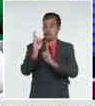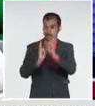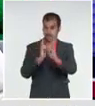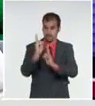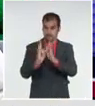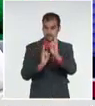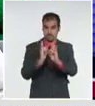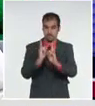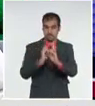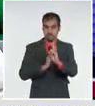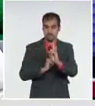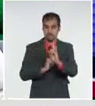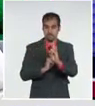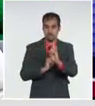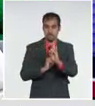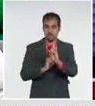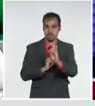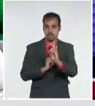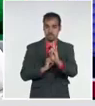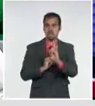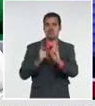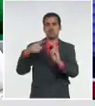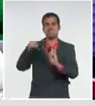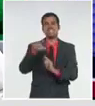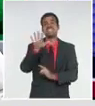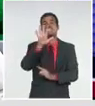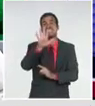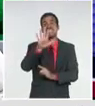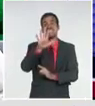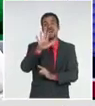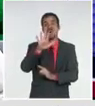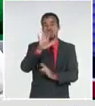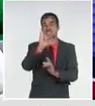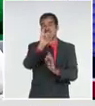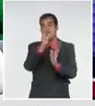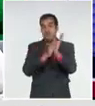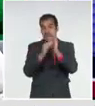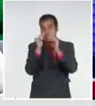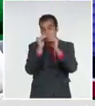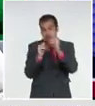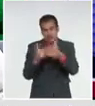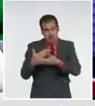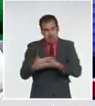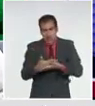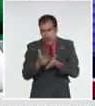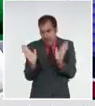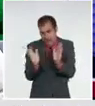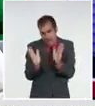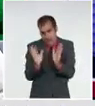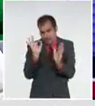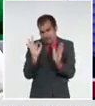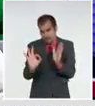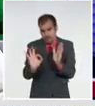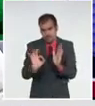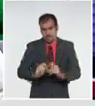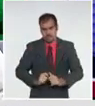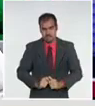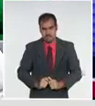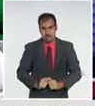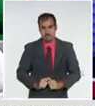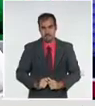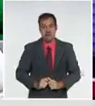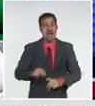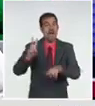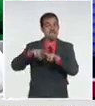5 con 6 meses o menos de 6 meses. De La Habana, 6 y